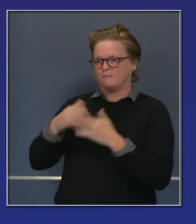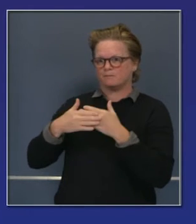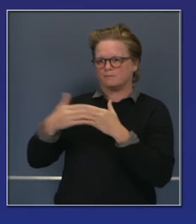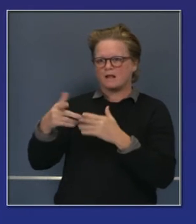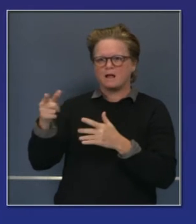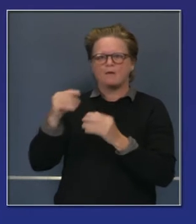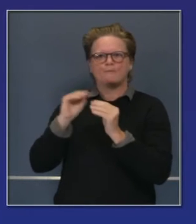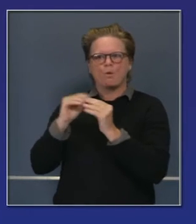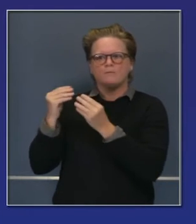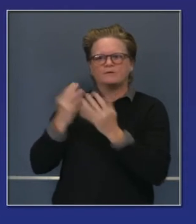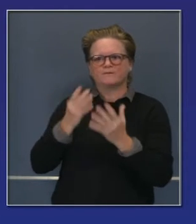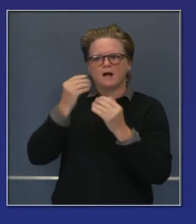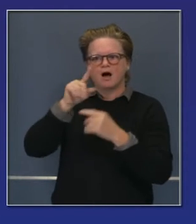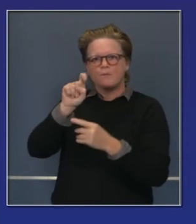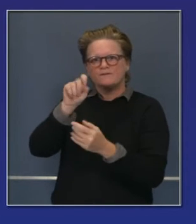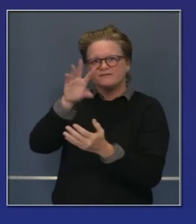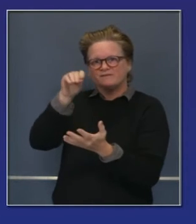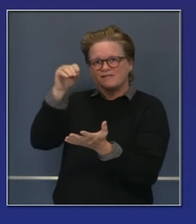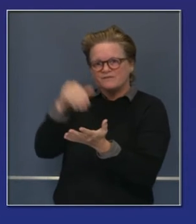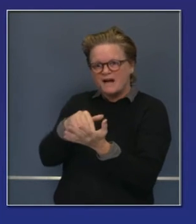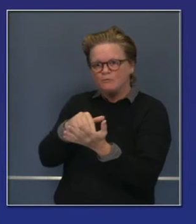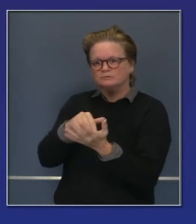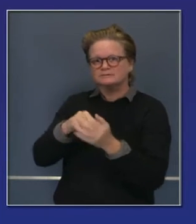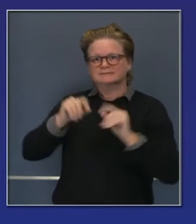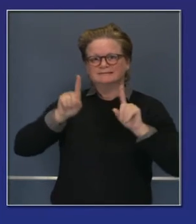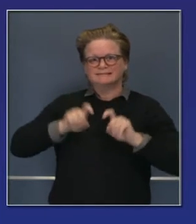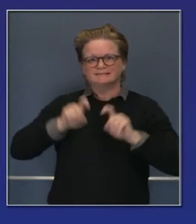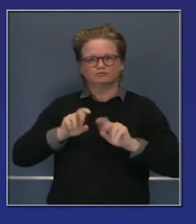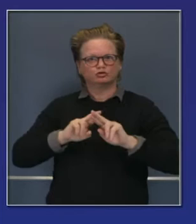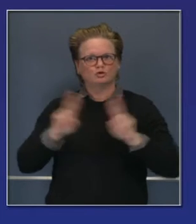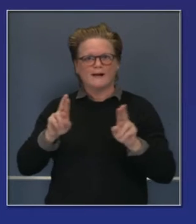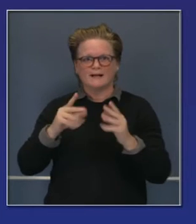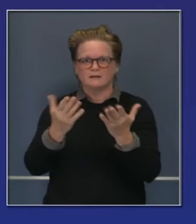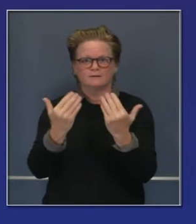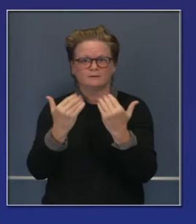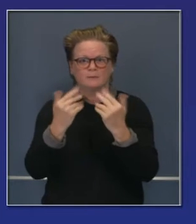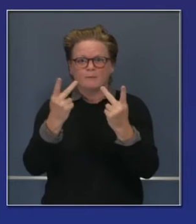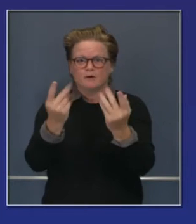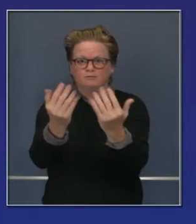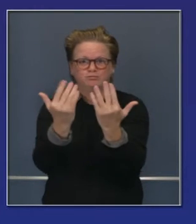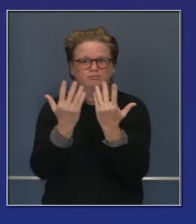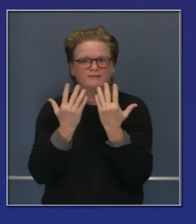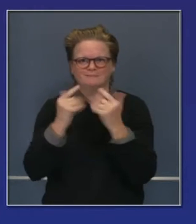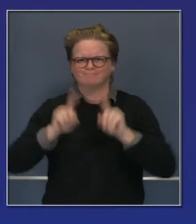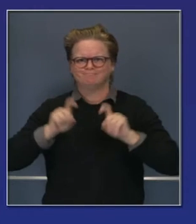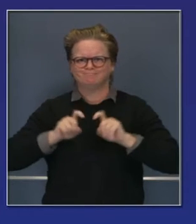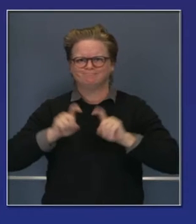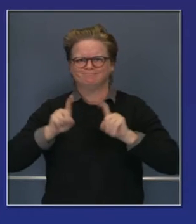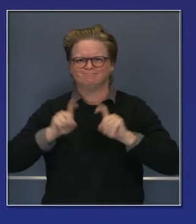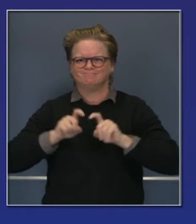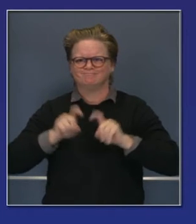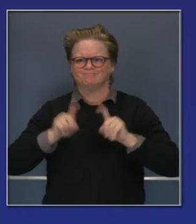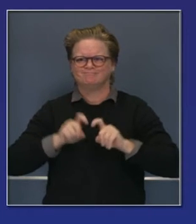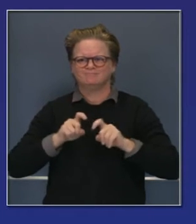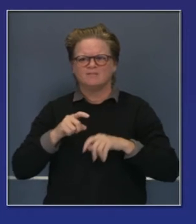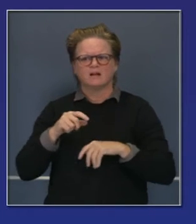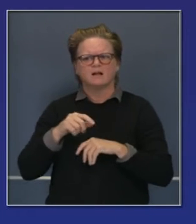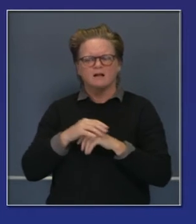pruebas adicionales diarias, además de los protocolos existentes para